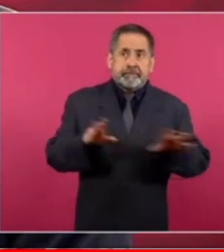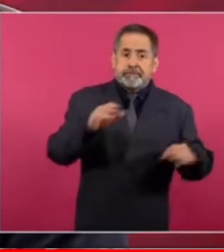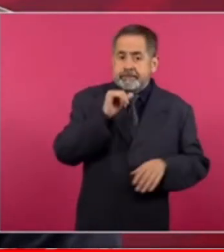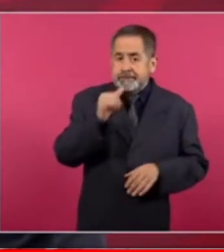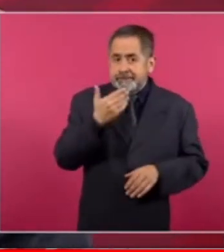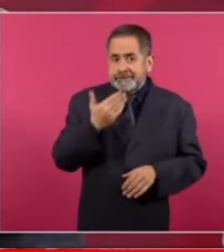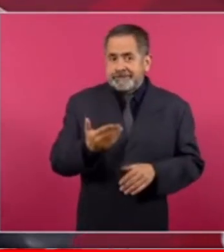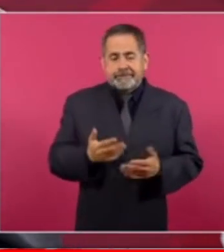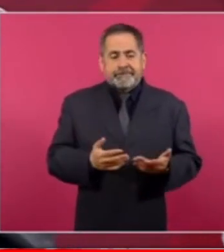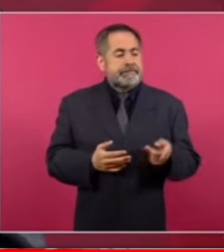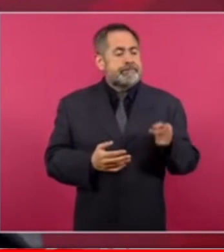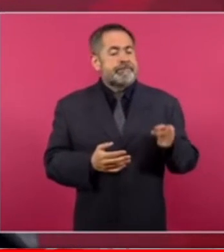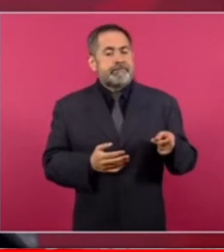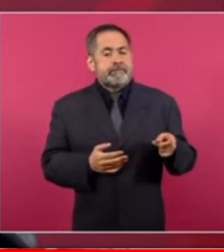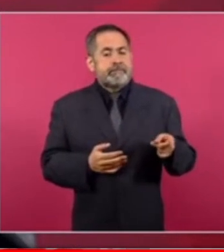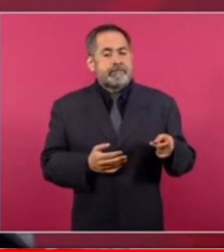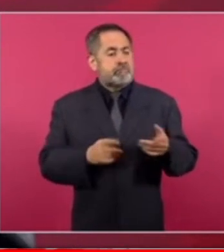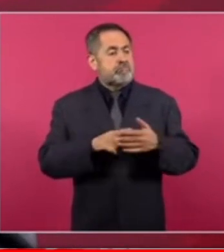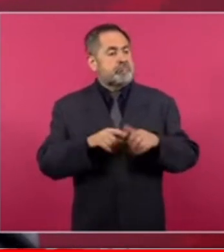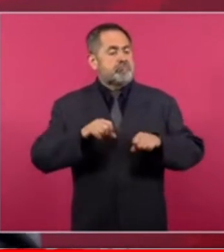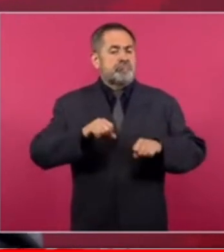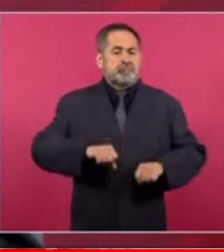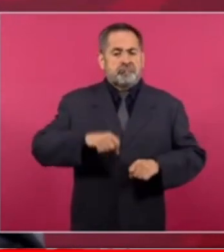los potentados